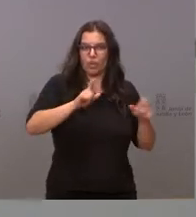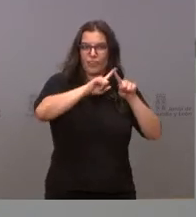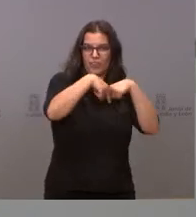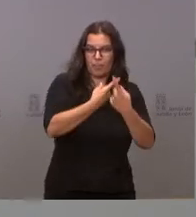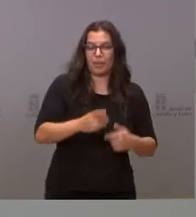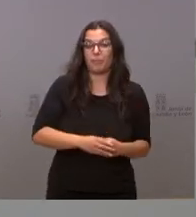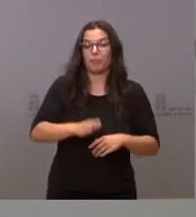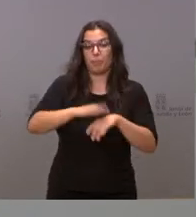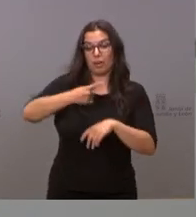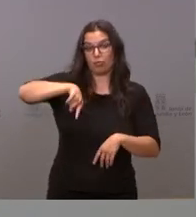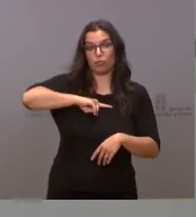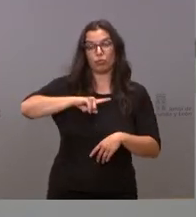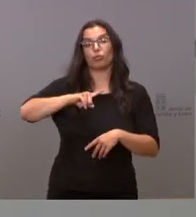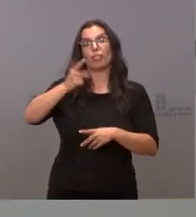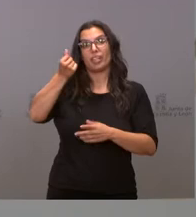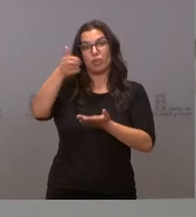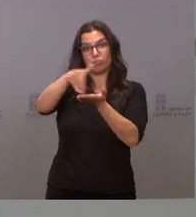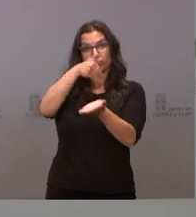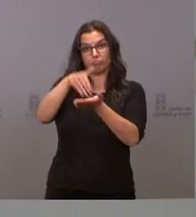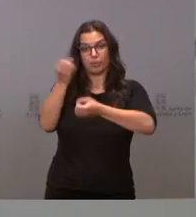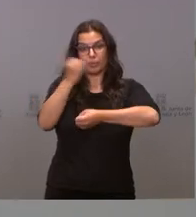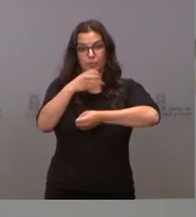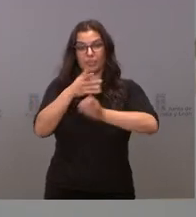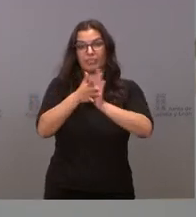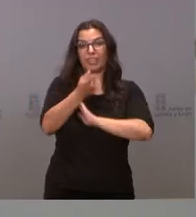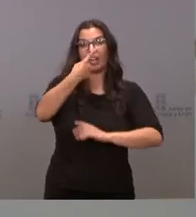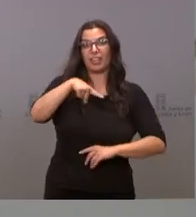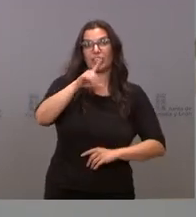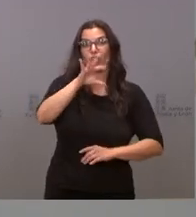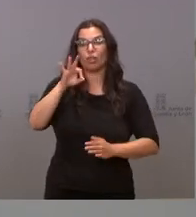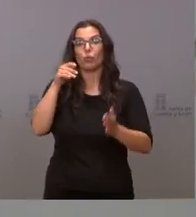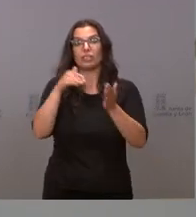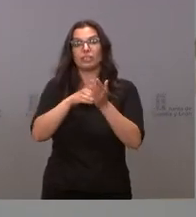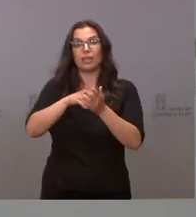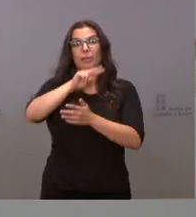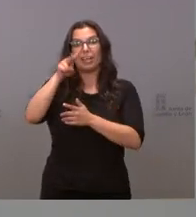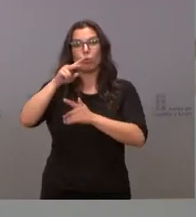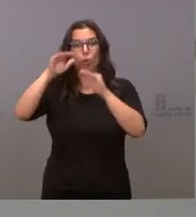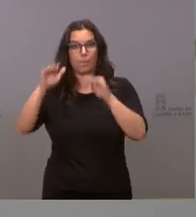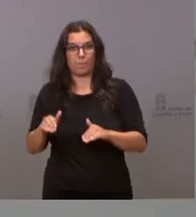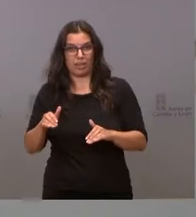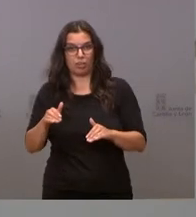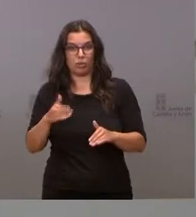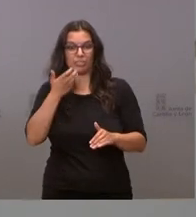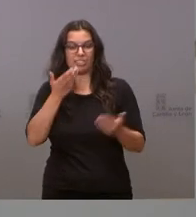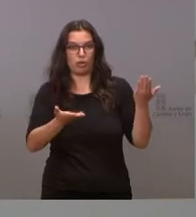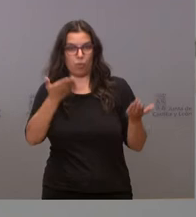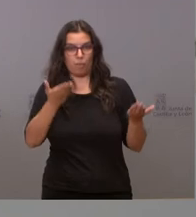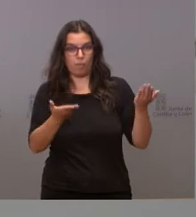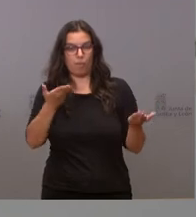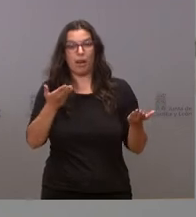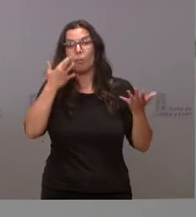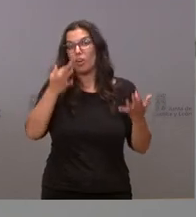hacienda autonómica, supone 150.000 euros menos de ingresos reales, pero lo compensamos